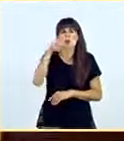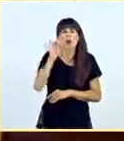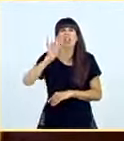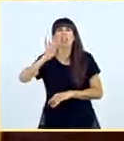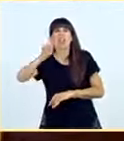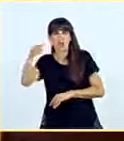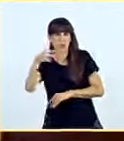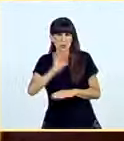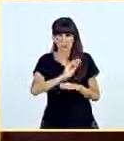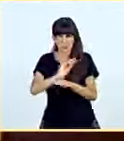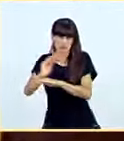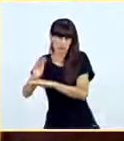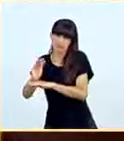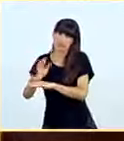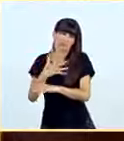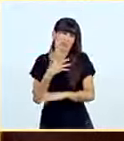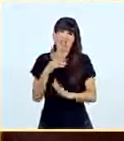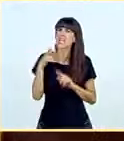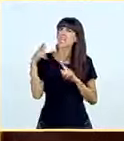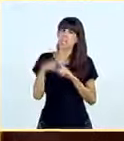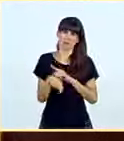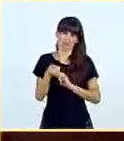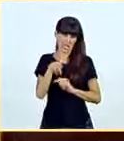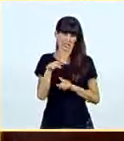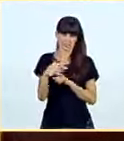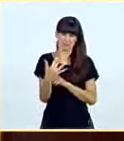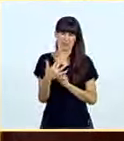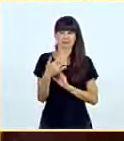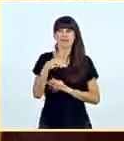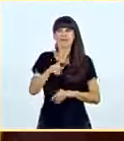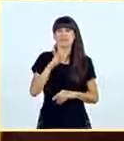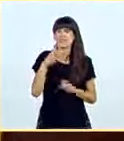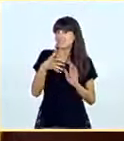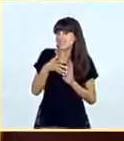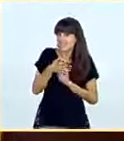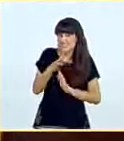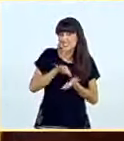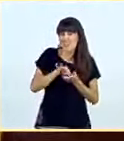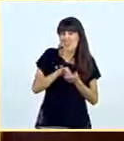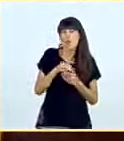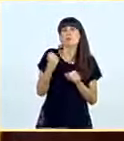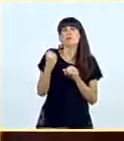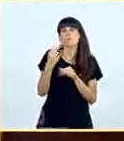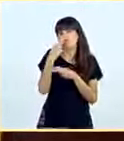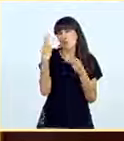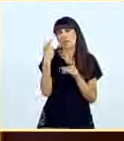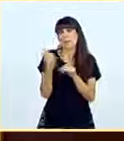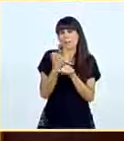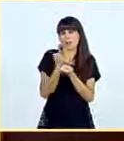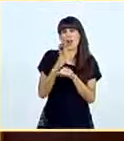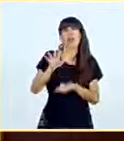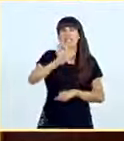euros. Eso se podía haber evitado. Y por qué ha conseguido colapsar todo el servicio público de empleo estatal.